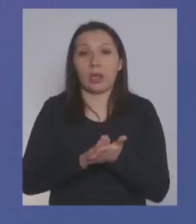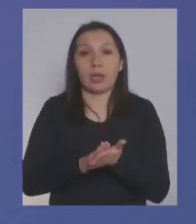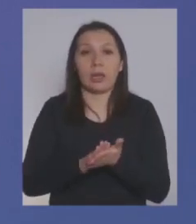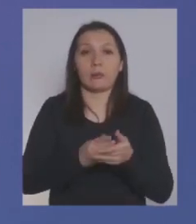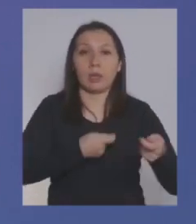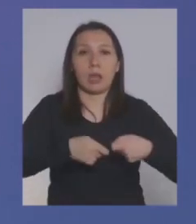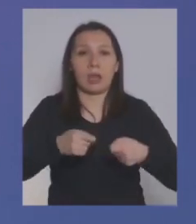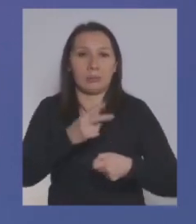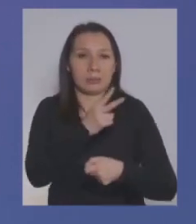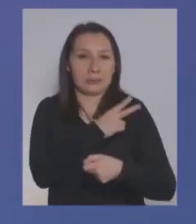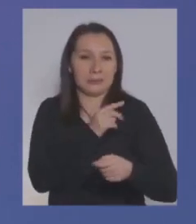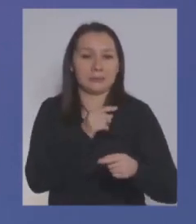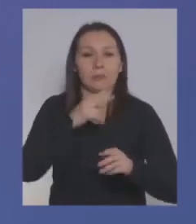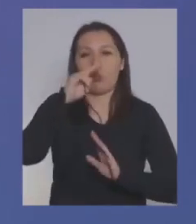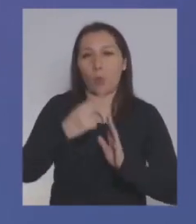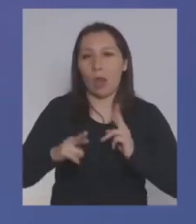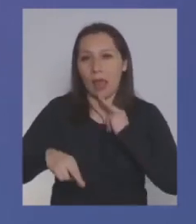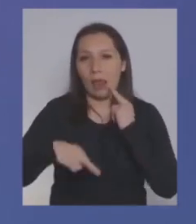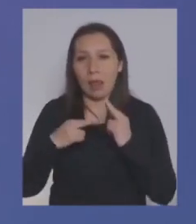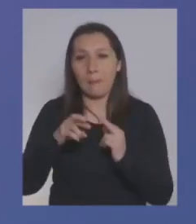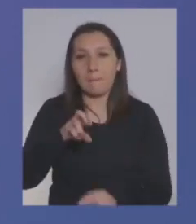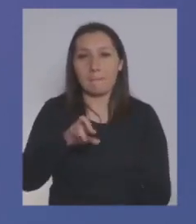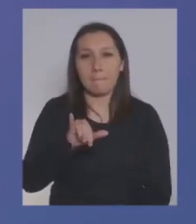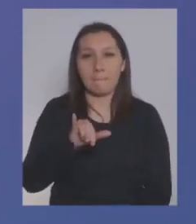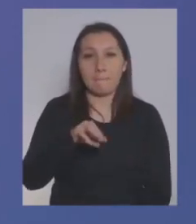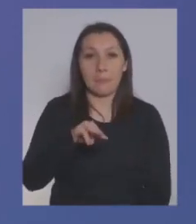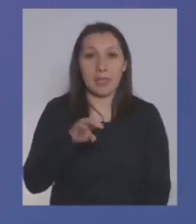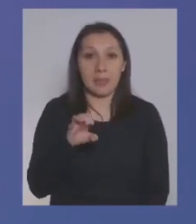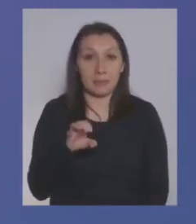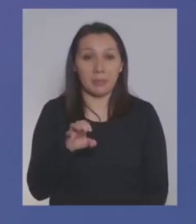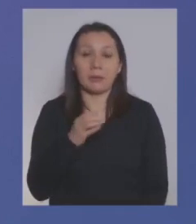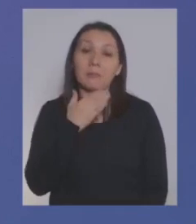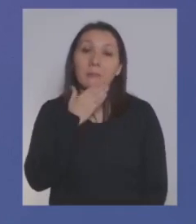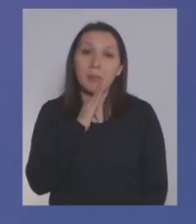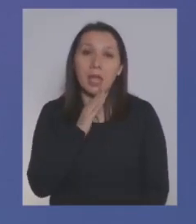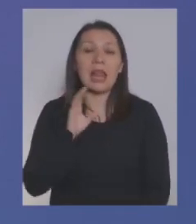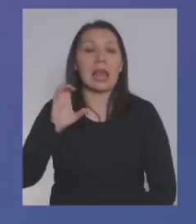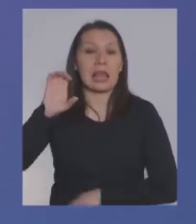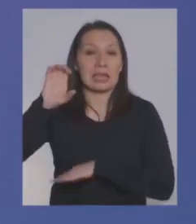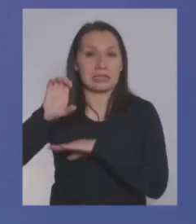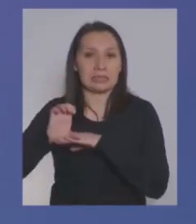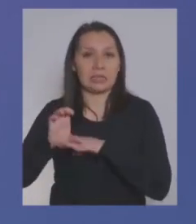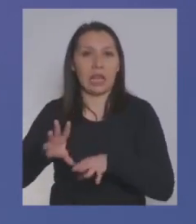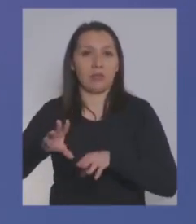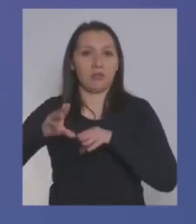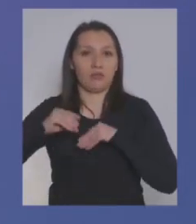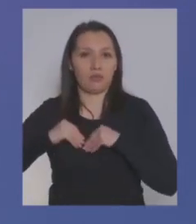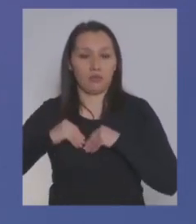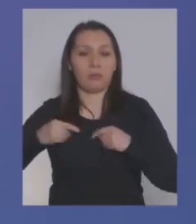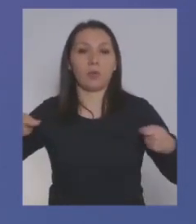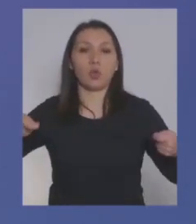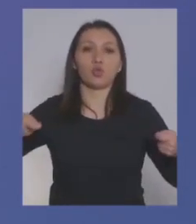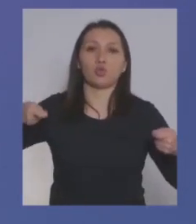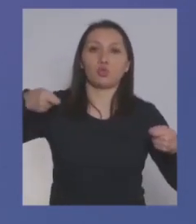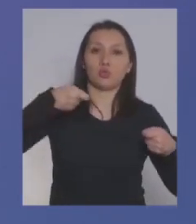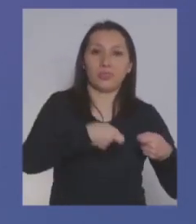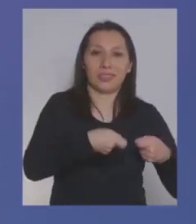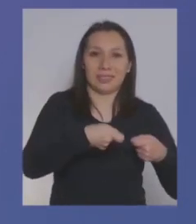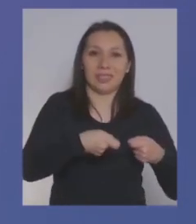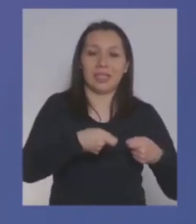al comerciante al dueño del restaurante al PYME que lo asuma el Estado a través de este subsidio